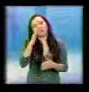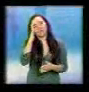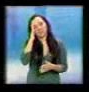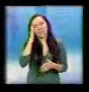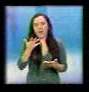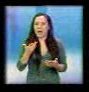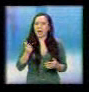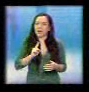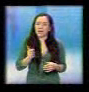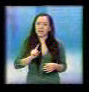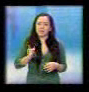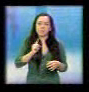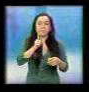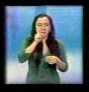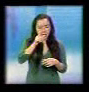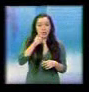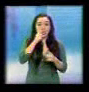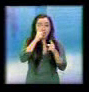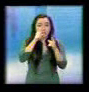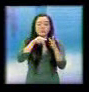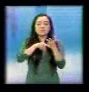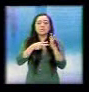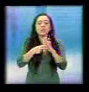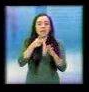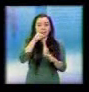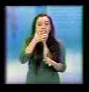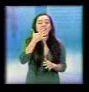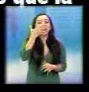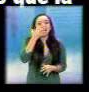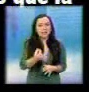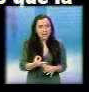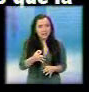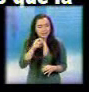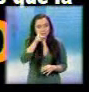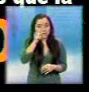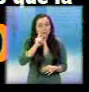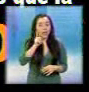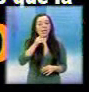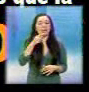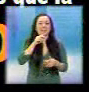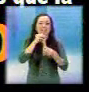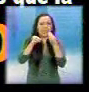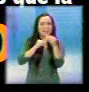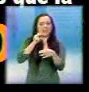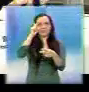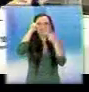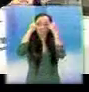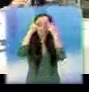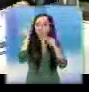Paso 1. Diga la verdad. Toda la verdad, y nada más que la verdad.